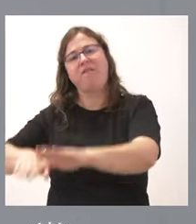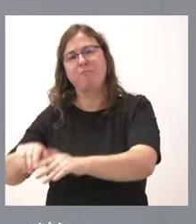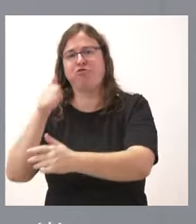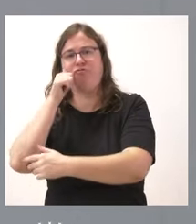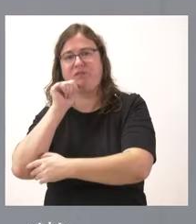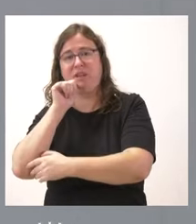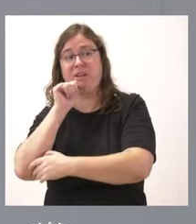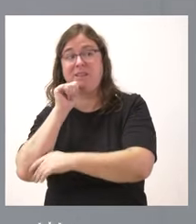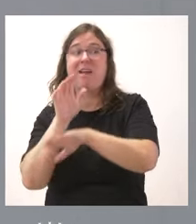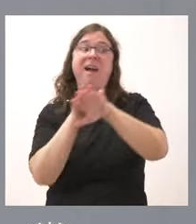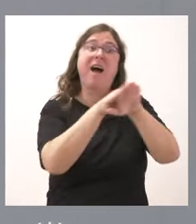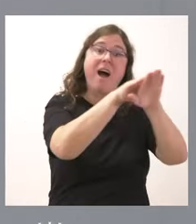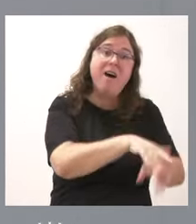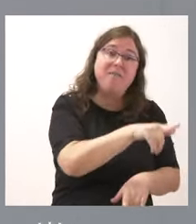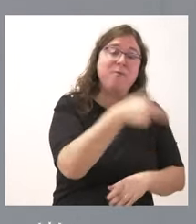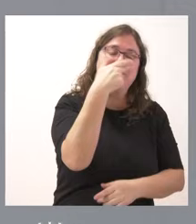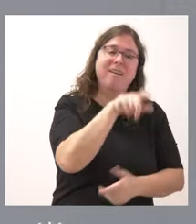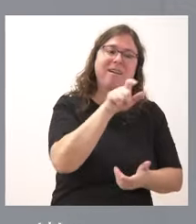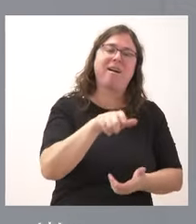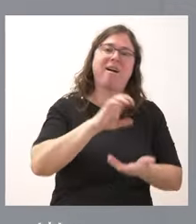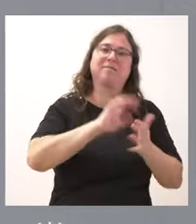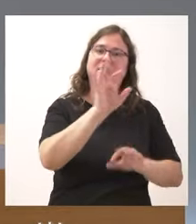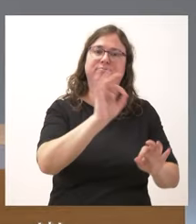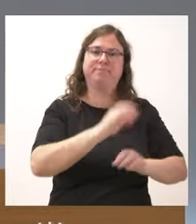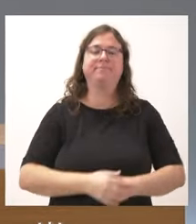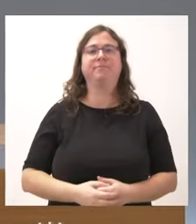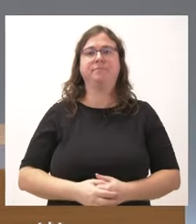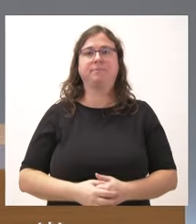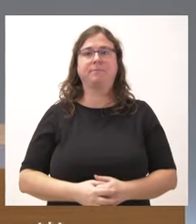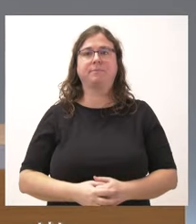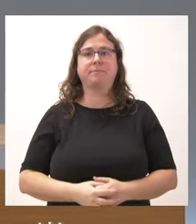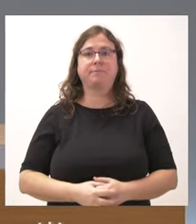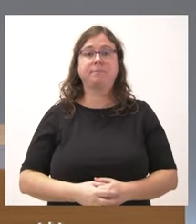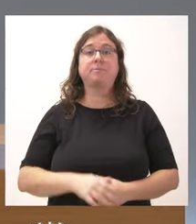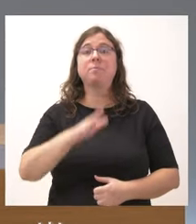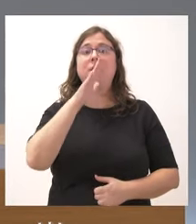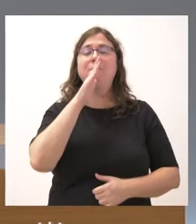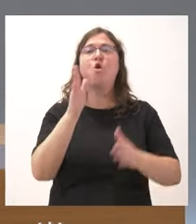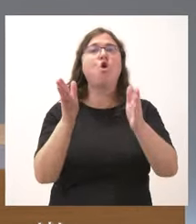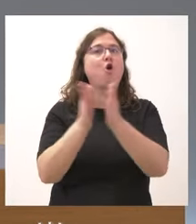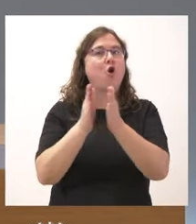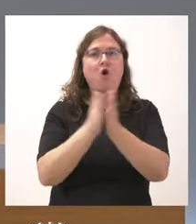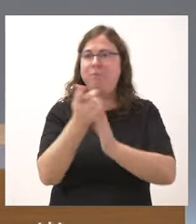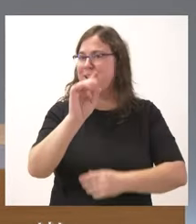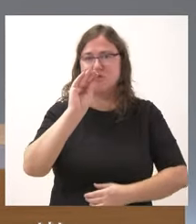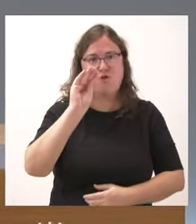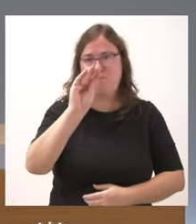y no en la orilla de los intereses de Castilla y León, como estamos nosotros. Es que el compañero no le está preguntando